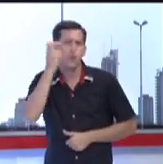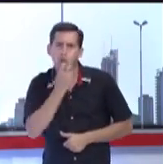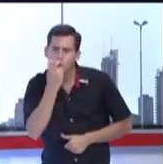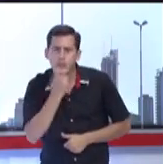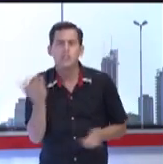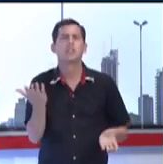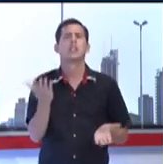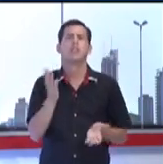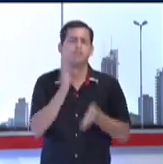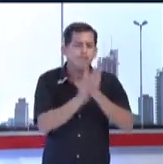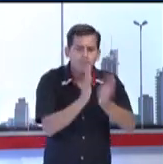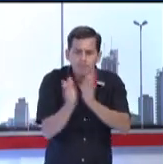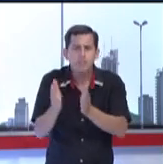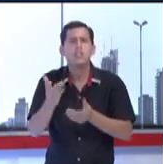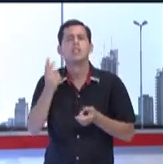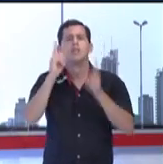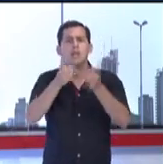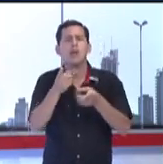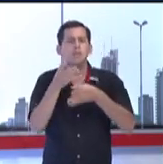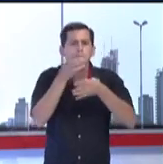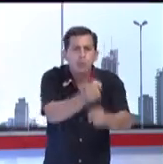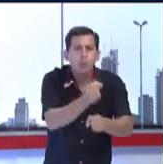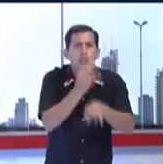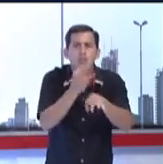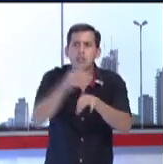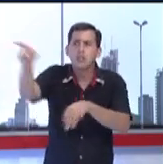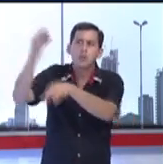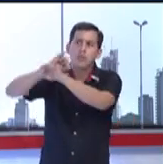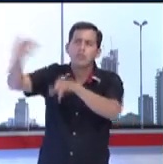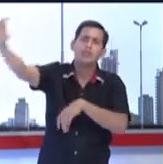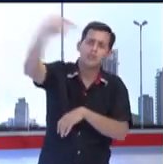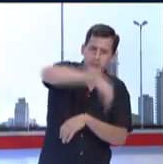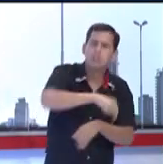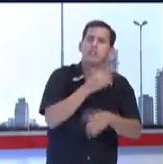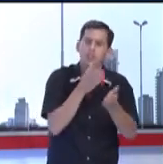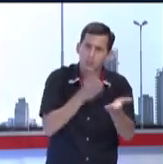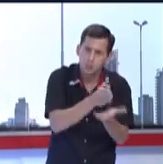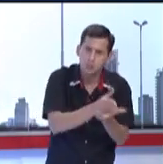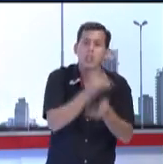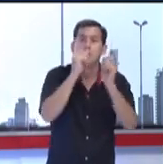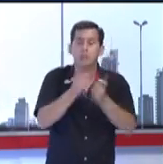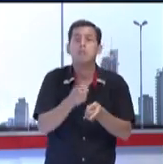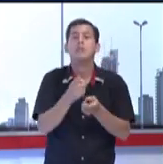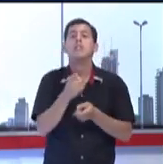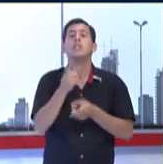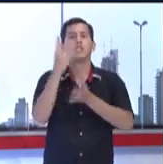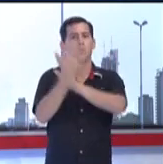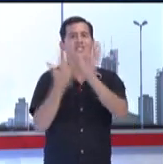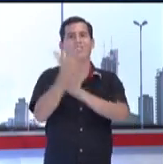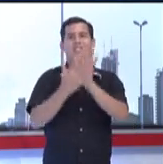estimulación sensorial, apoyo escolar, estimulación temprana y lengua de señas.